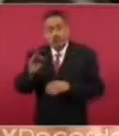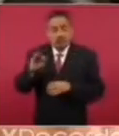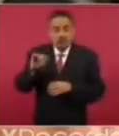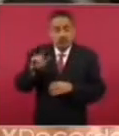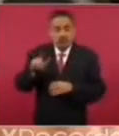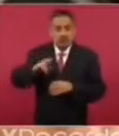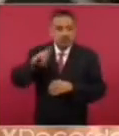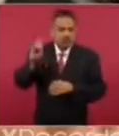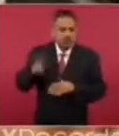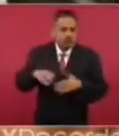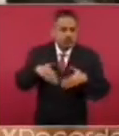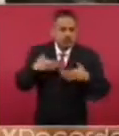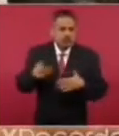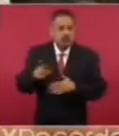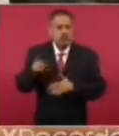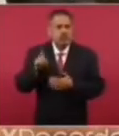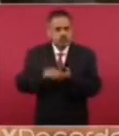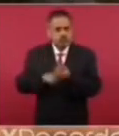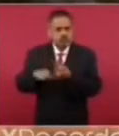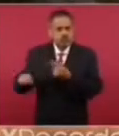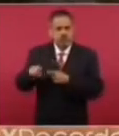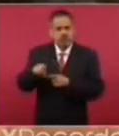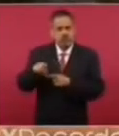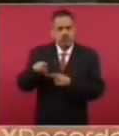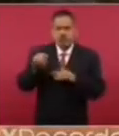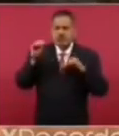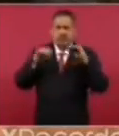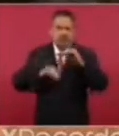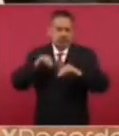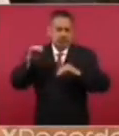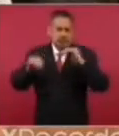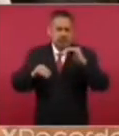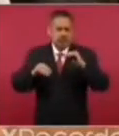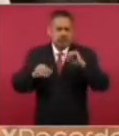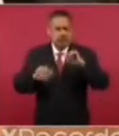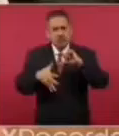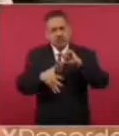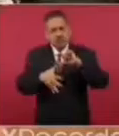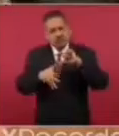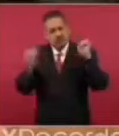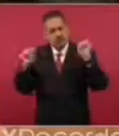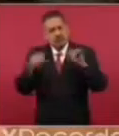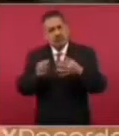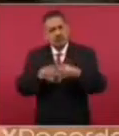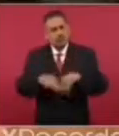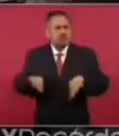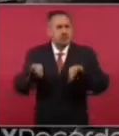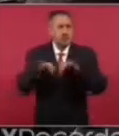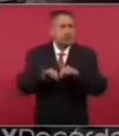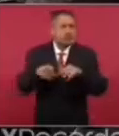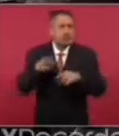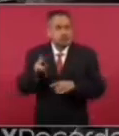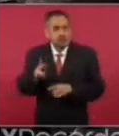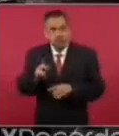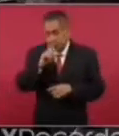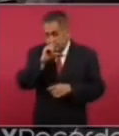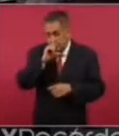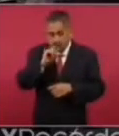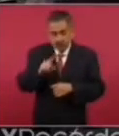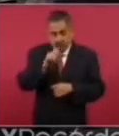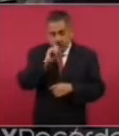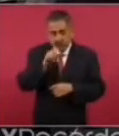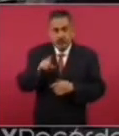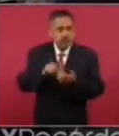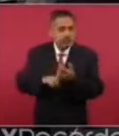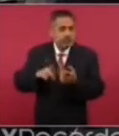que decir las cosas como son, sí es una feria a nivel Latinoamérica, muy importante, pero también, también